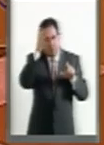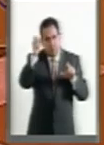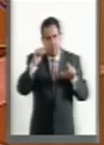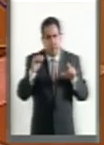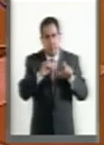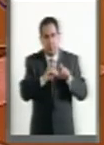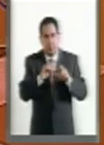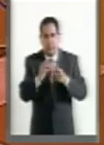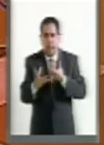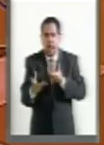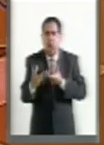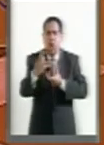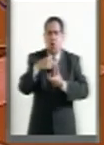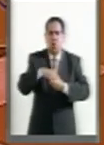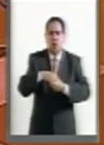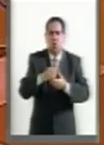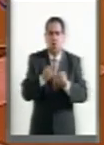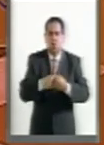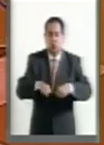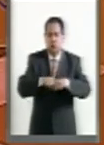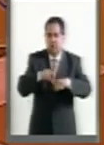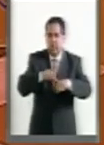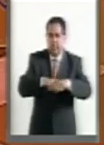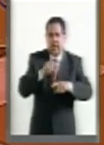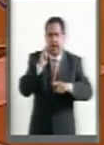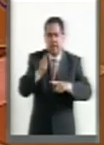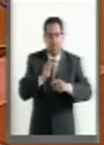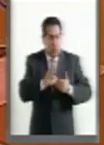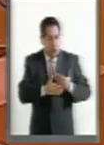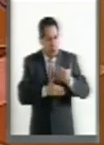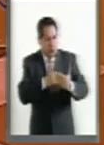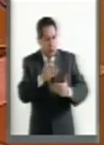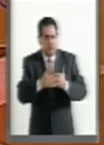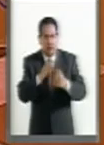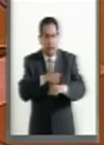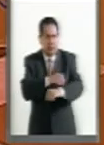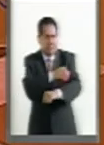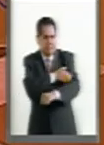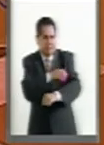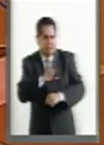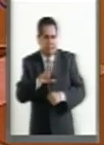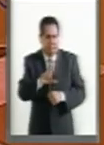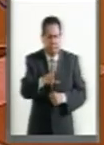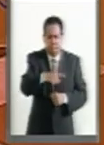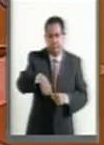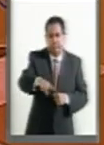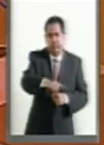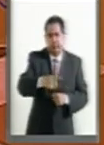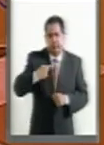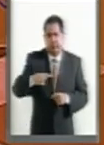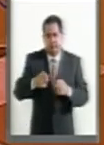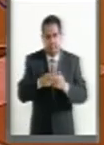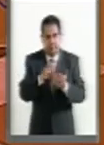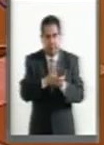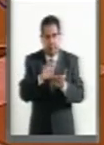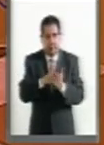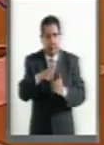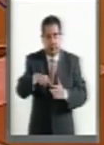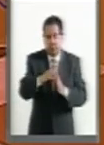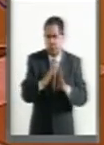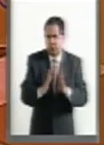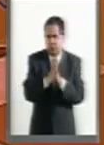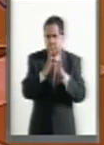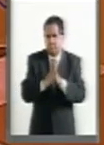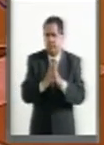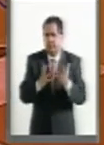inclusión social, entendida como el proceso de empoderamiento de personas con discapacidad para que participen en la